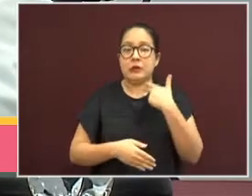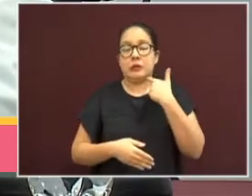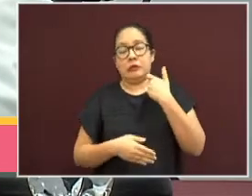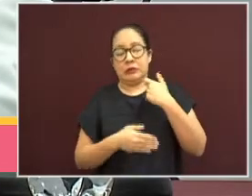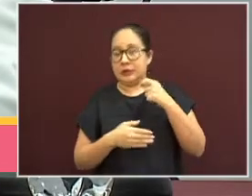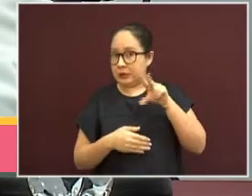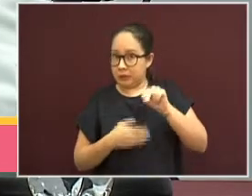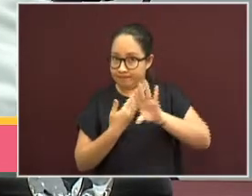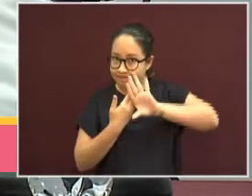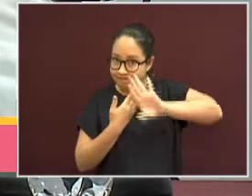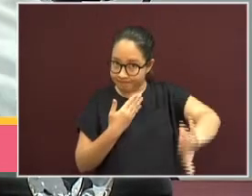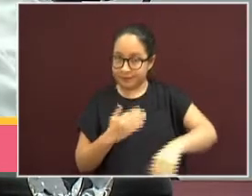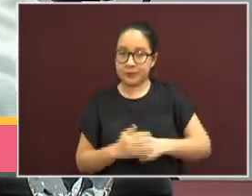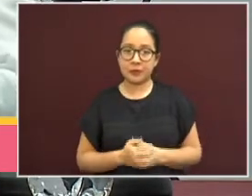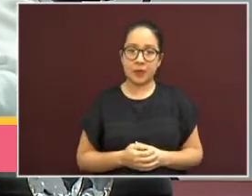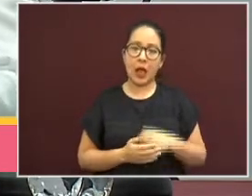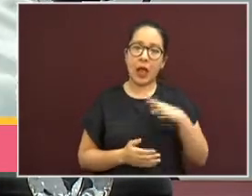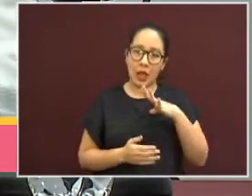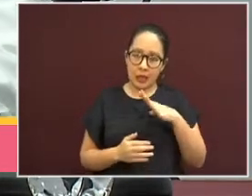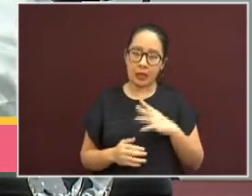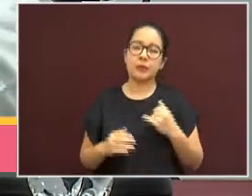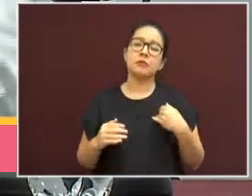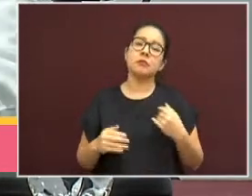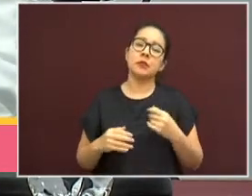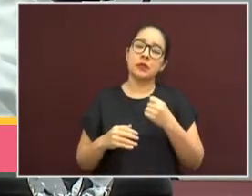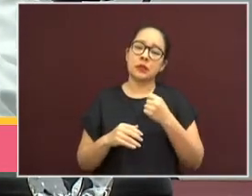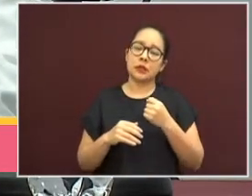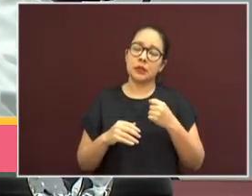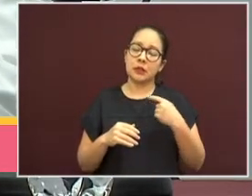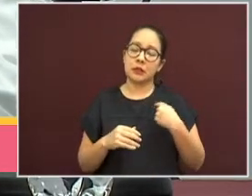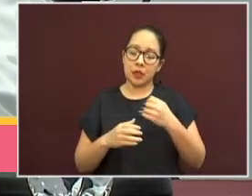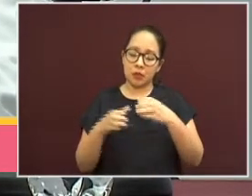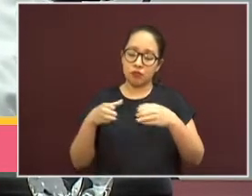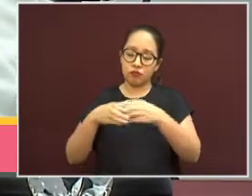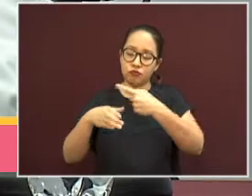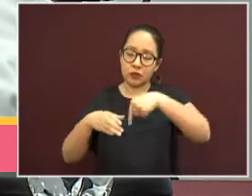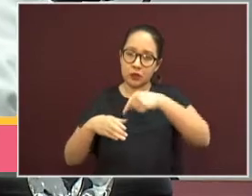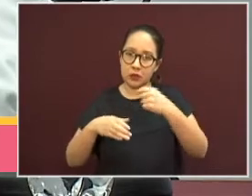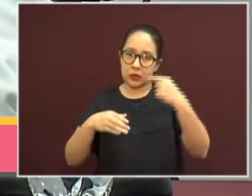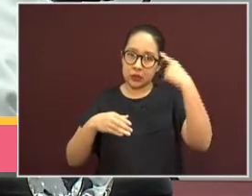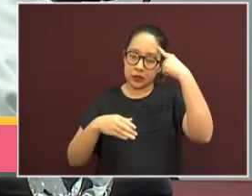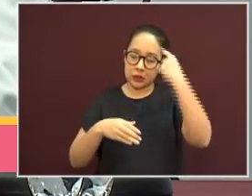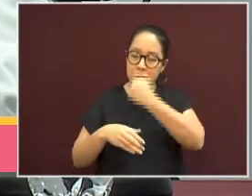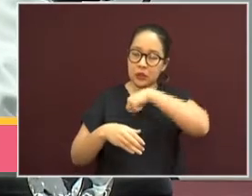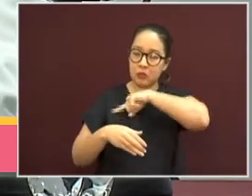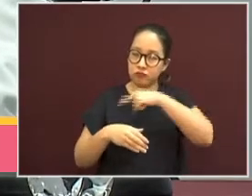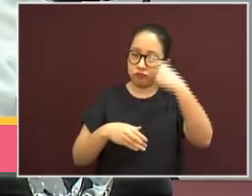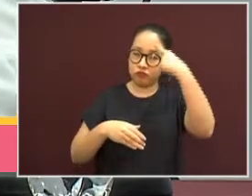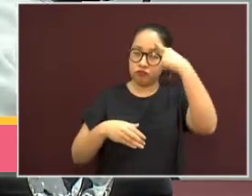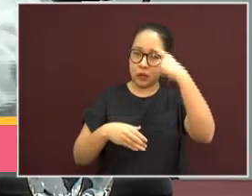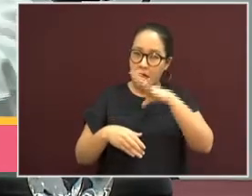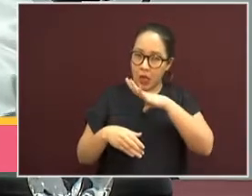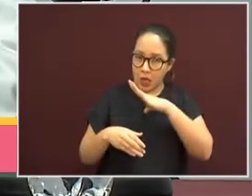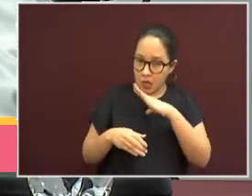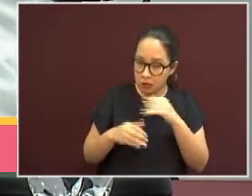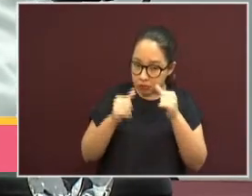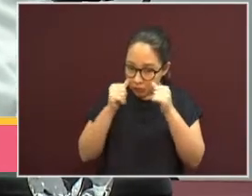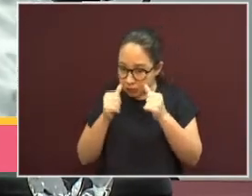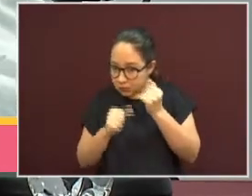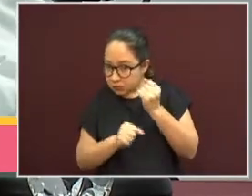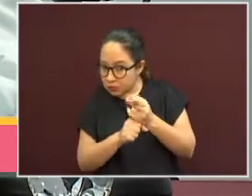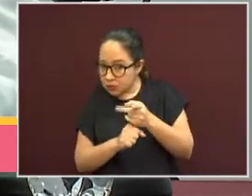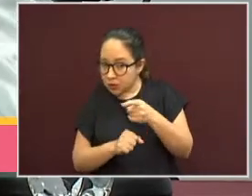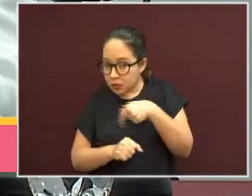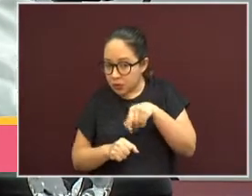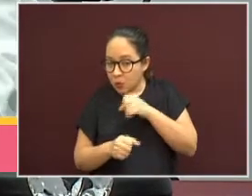Veracruzano de Salud Mental, se ofrecen atenciones preventivas para la protección y atención oportuna,